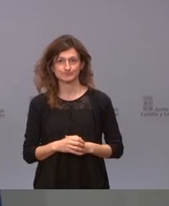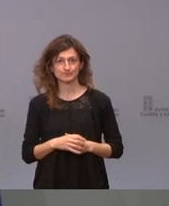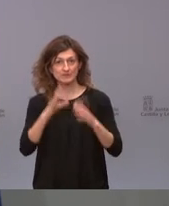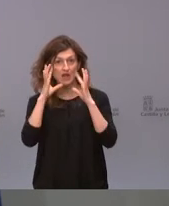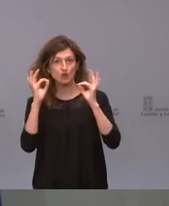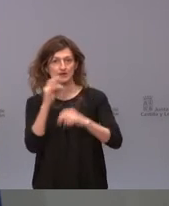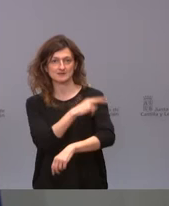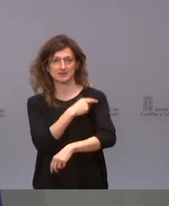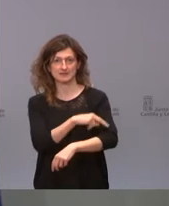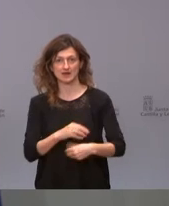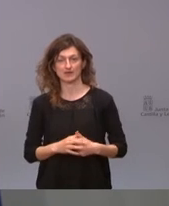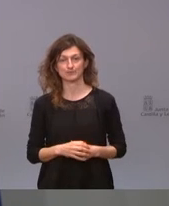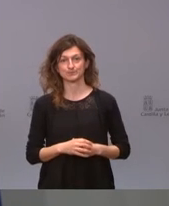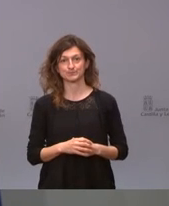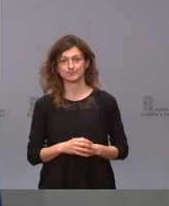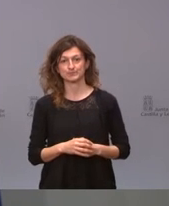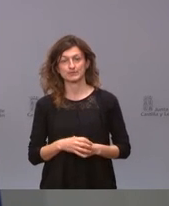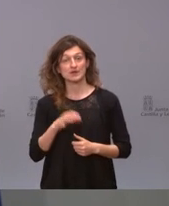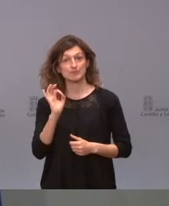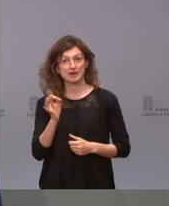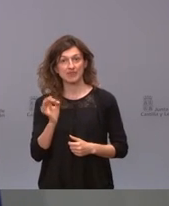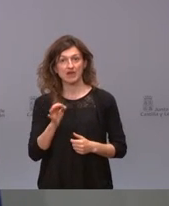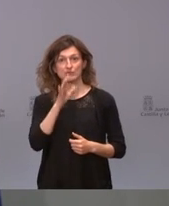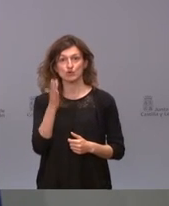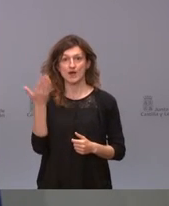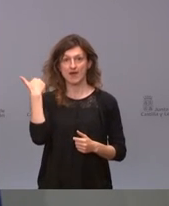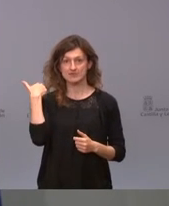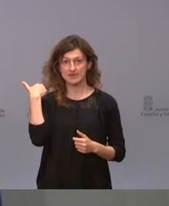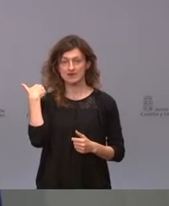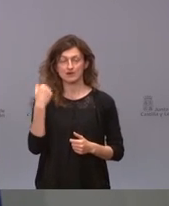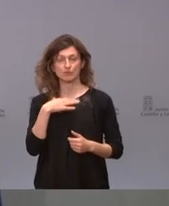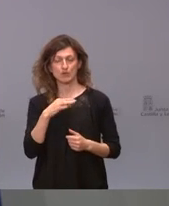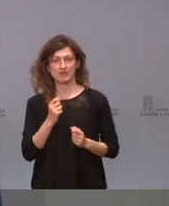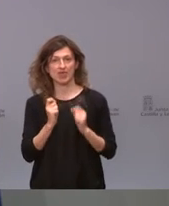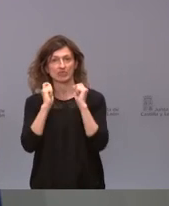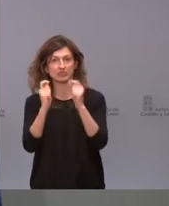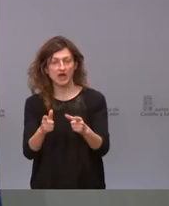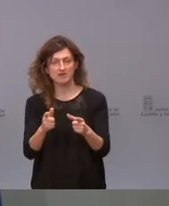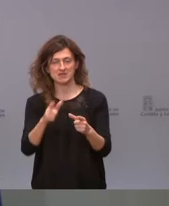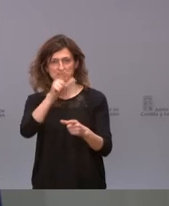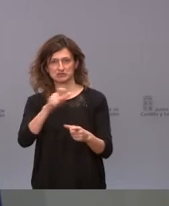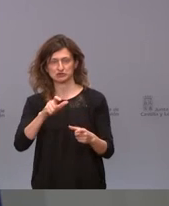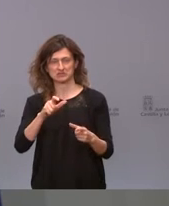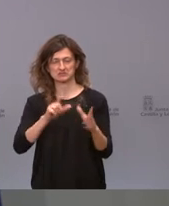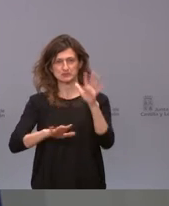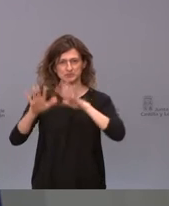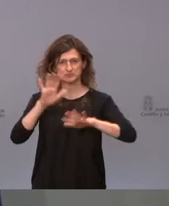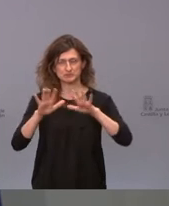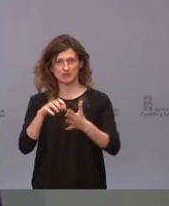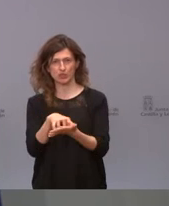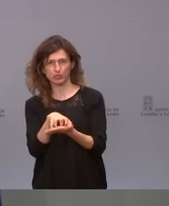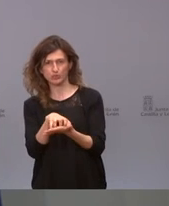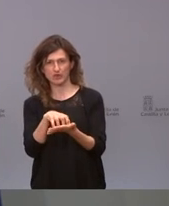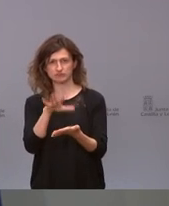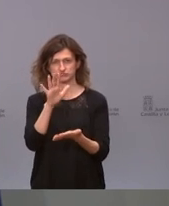sanitaria es verdad que lo que ocurrió ayer puede generar desafección e incertidumbre yo no lo puedo negar